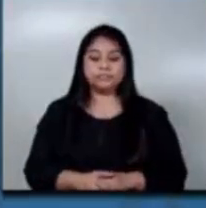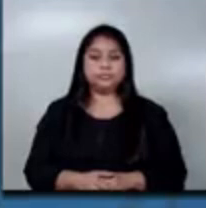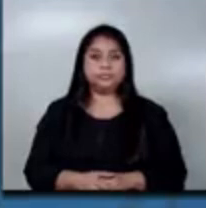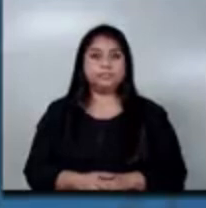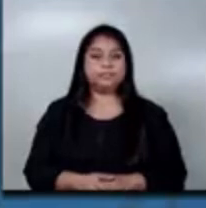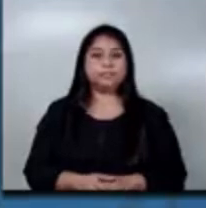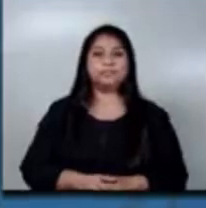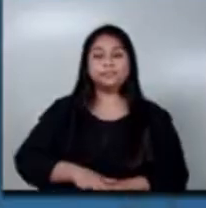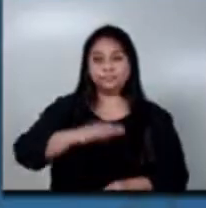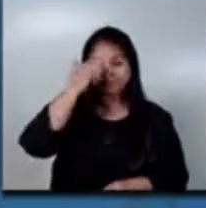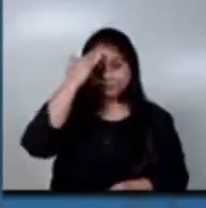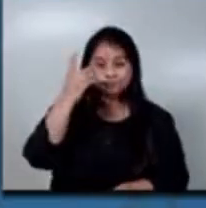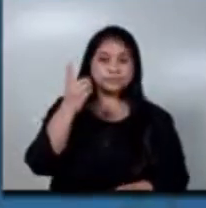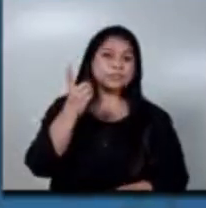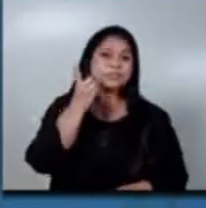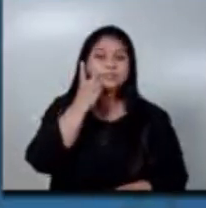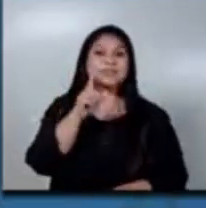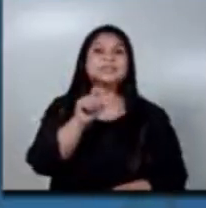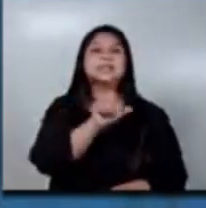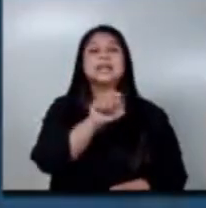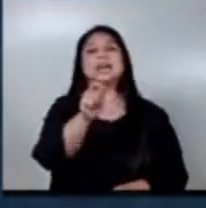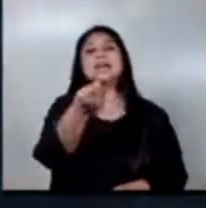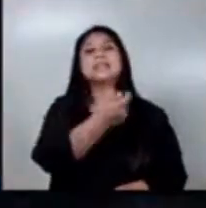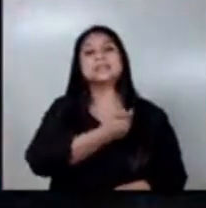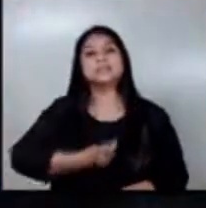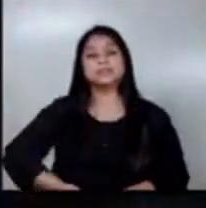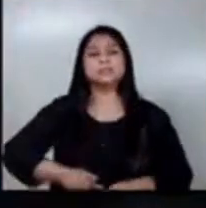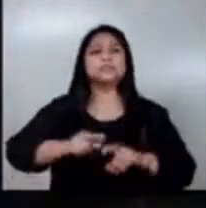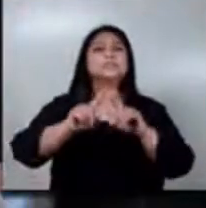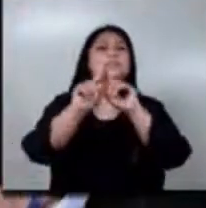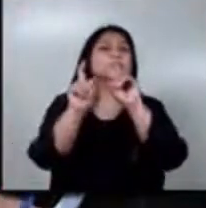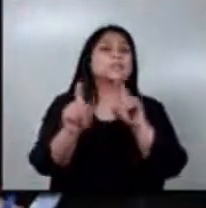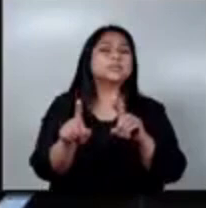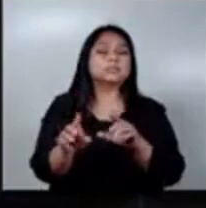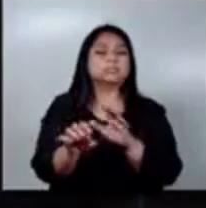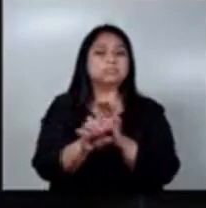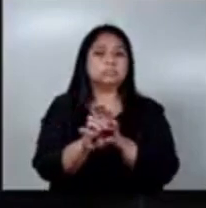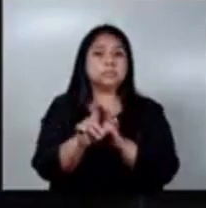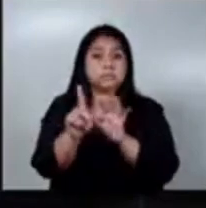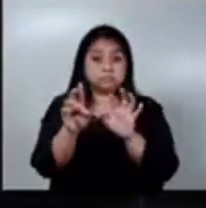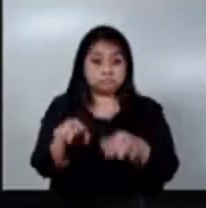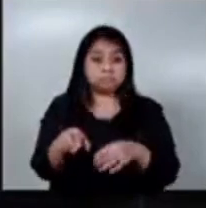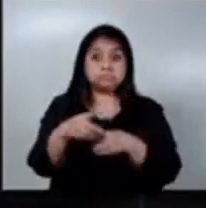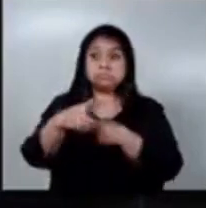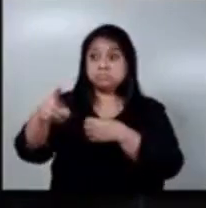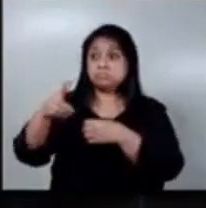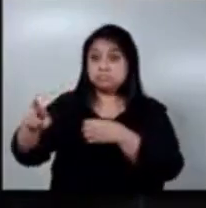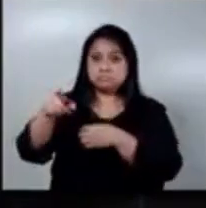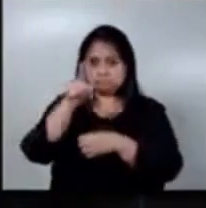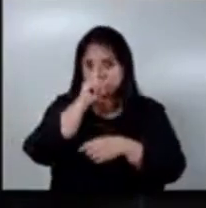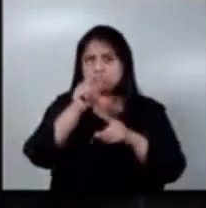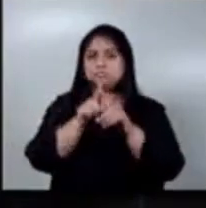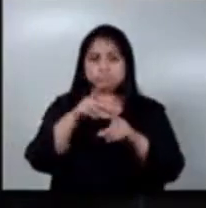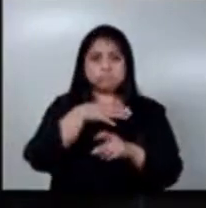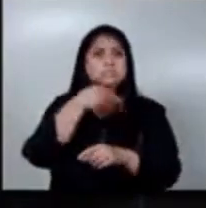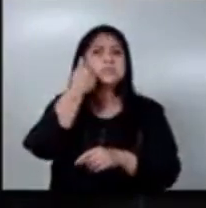¿Qué tal, directora? Mucho gusto, buenos días. Mucho gusto, buenos Para consultar con respecto a, hay personas en el interior del país que puedan padecer estas enfermedades.